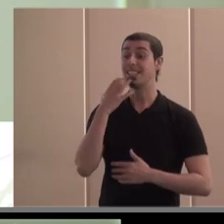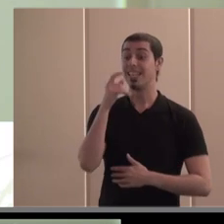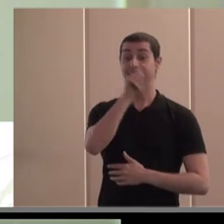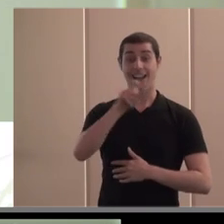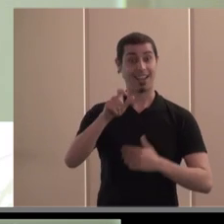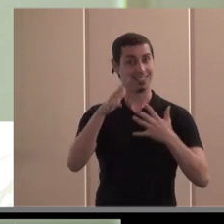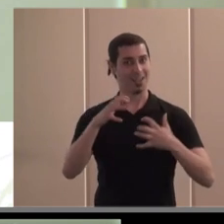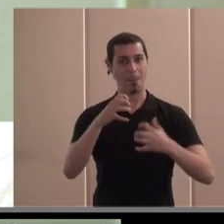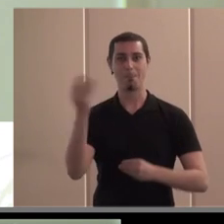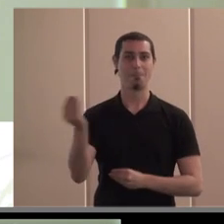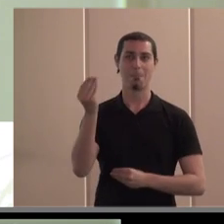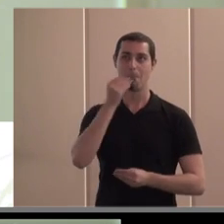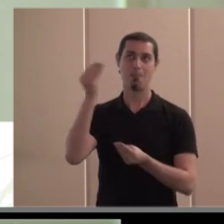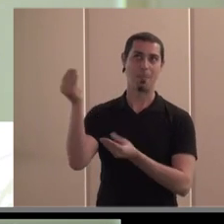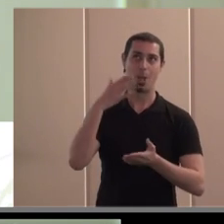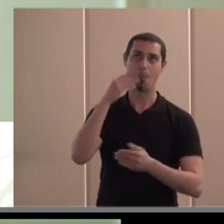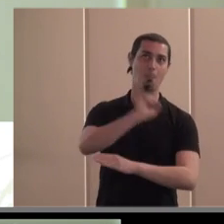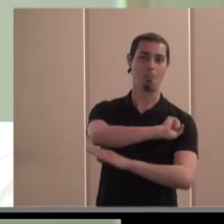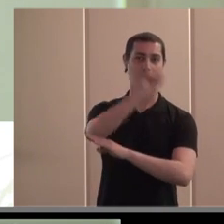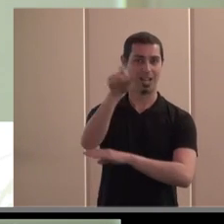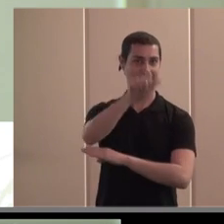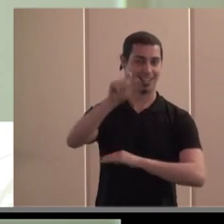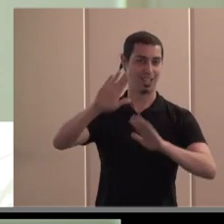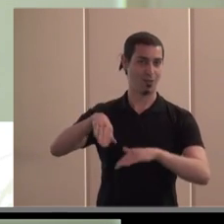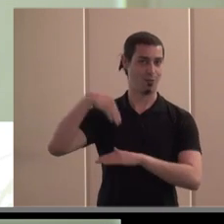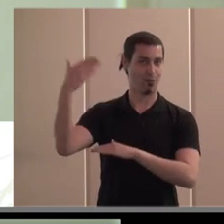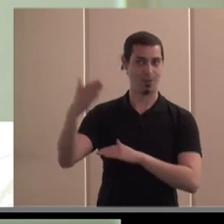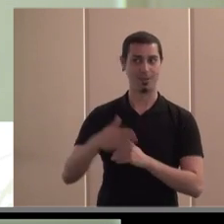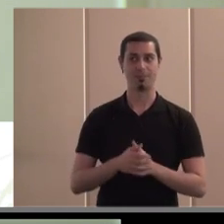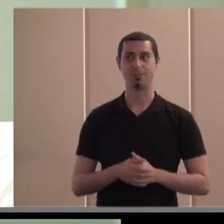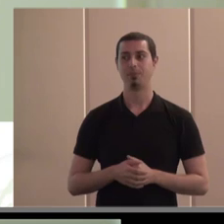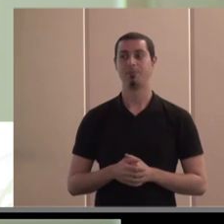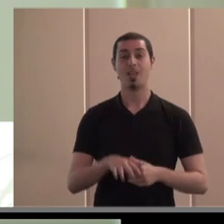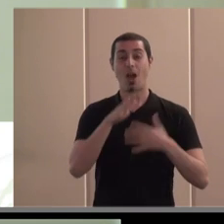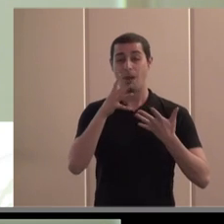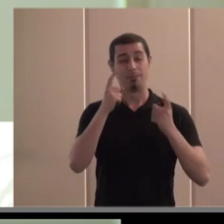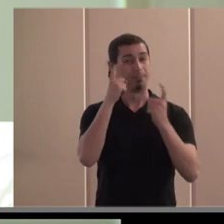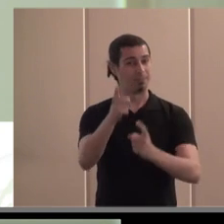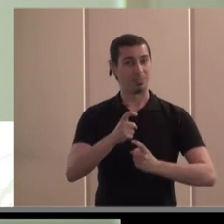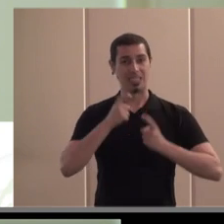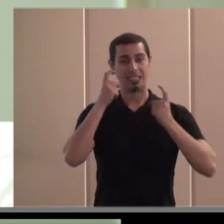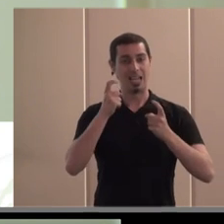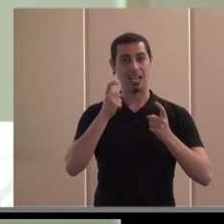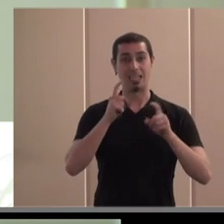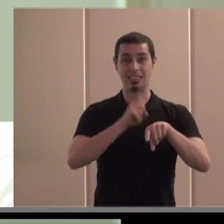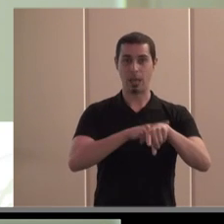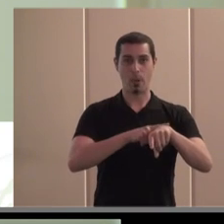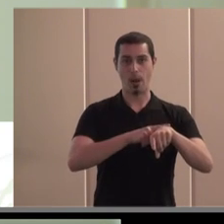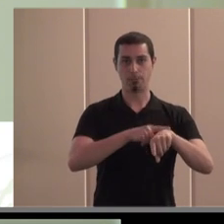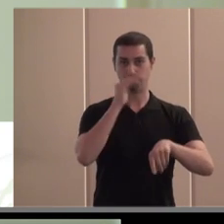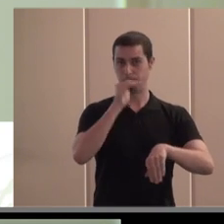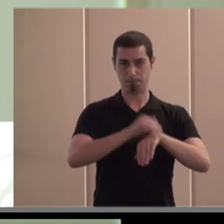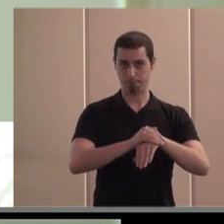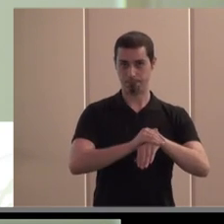más bienvenidas si hacéis las preguntas con un micrófono al final de las tres ponencias. Vamos a intentar respetar el tiempo,